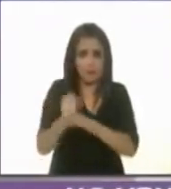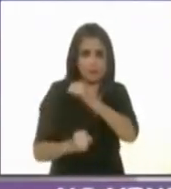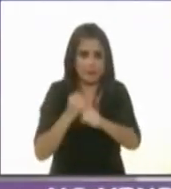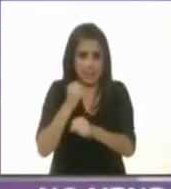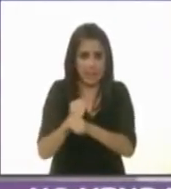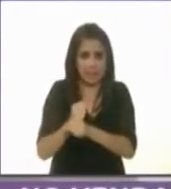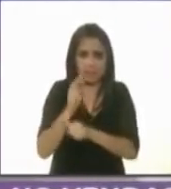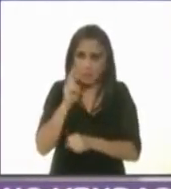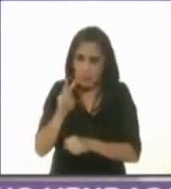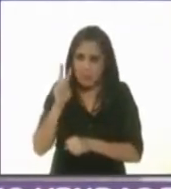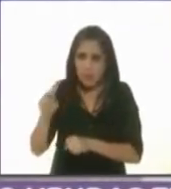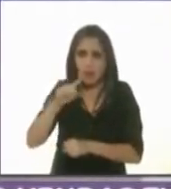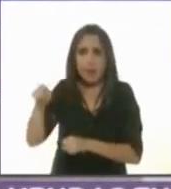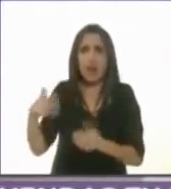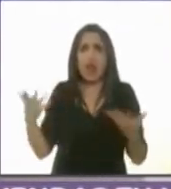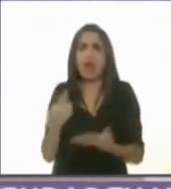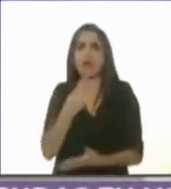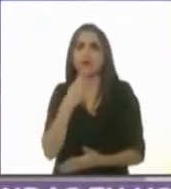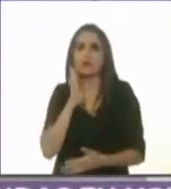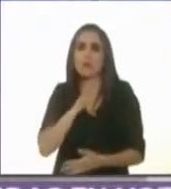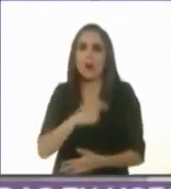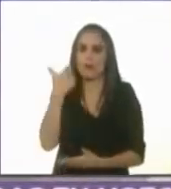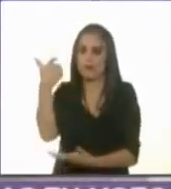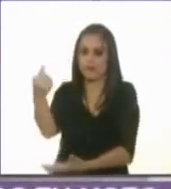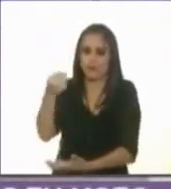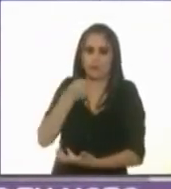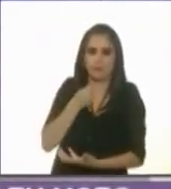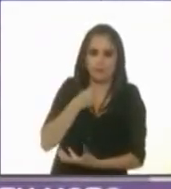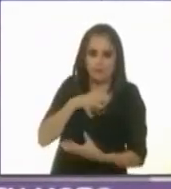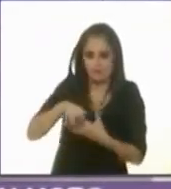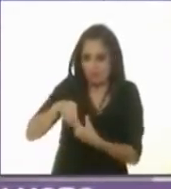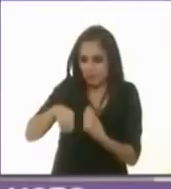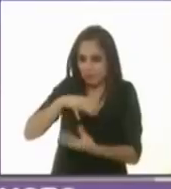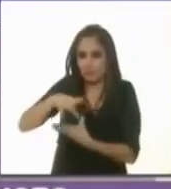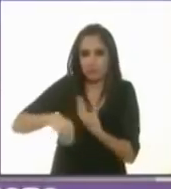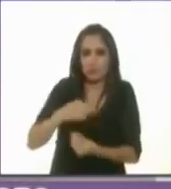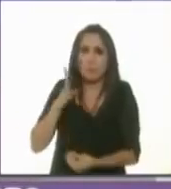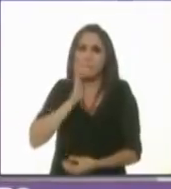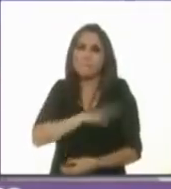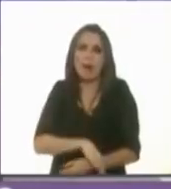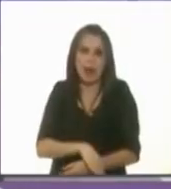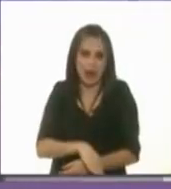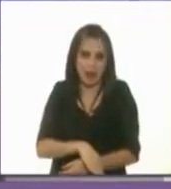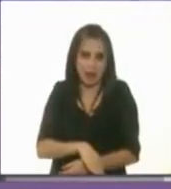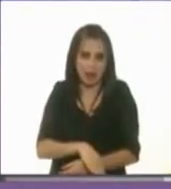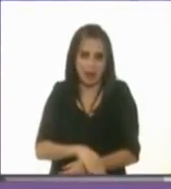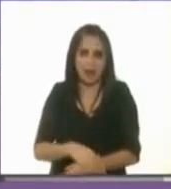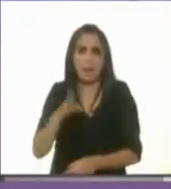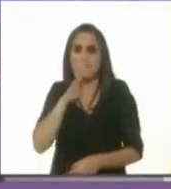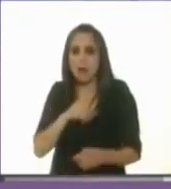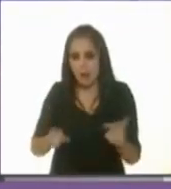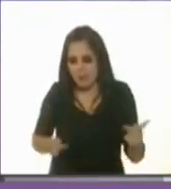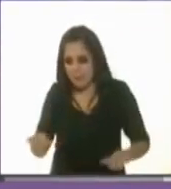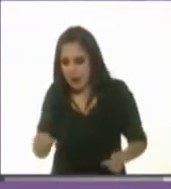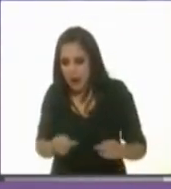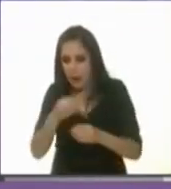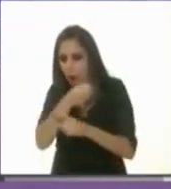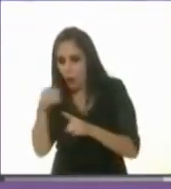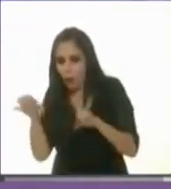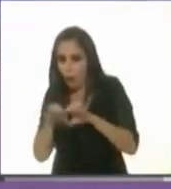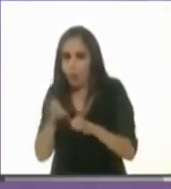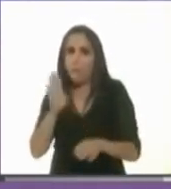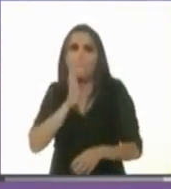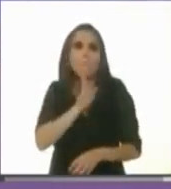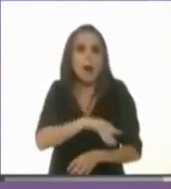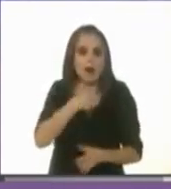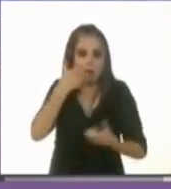destacado por hacer mal uso de los recursos, por administrar mal los recursos, por una mala planeación del ejercicio de los recursos.